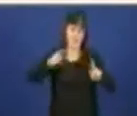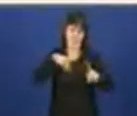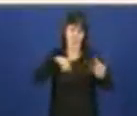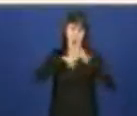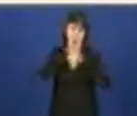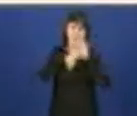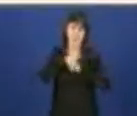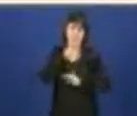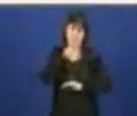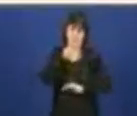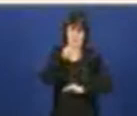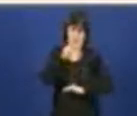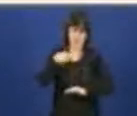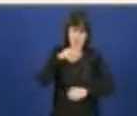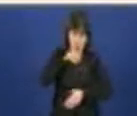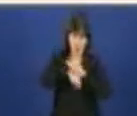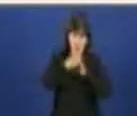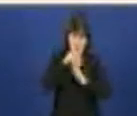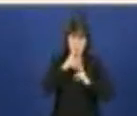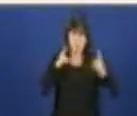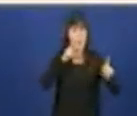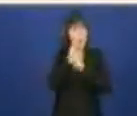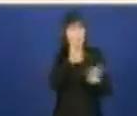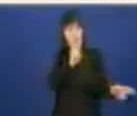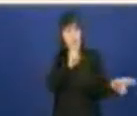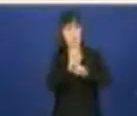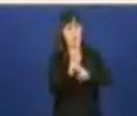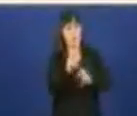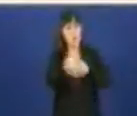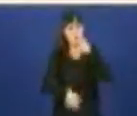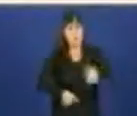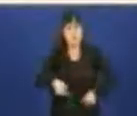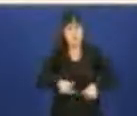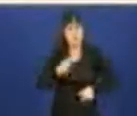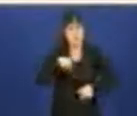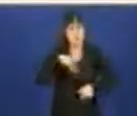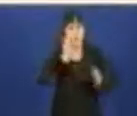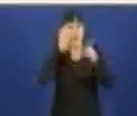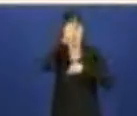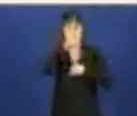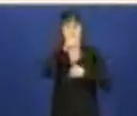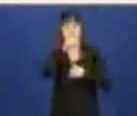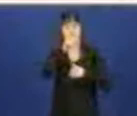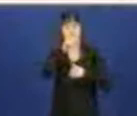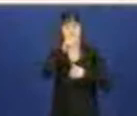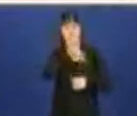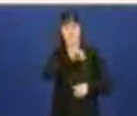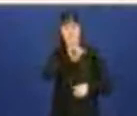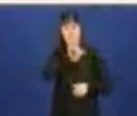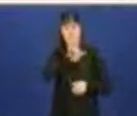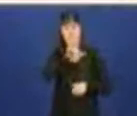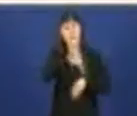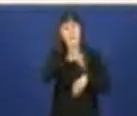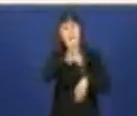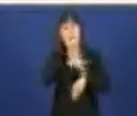da sanidade pública de dar resposta a demanda de atención sanitaria da ciudadanía. Para que se sean comparáveis, para que se poda